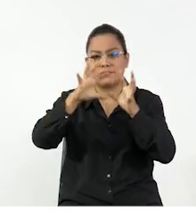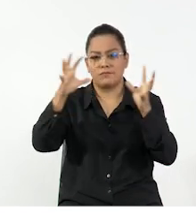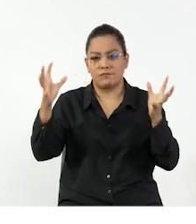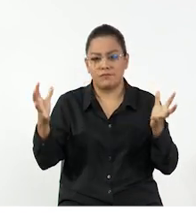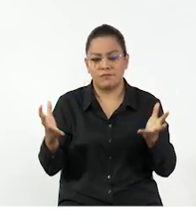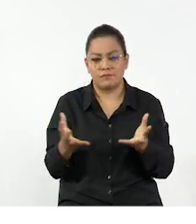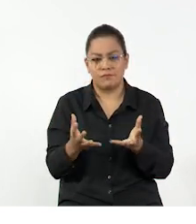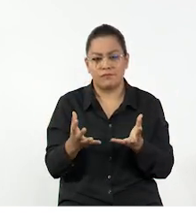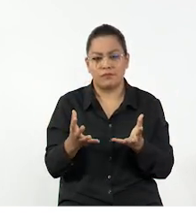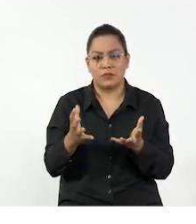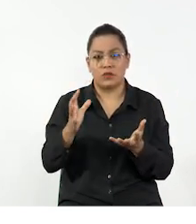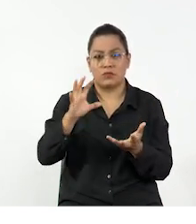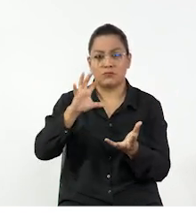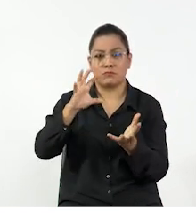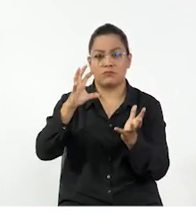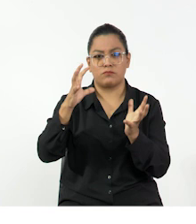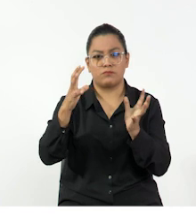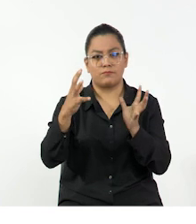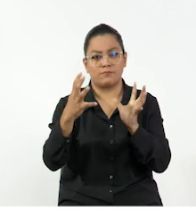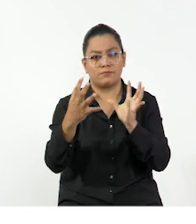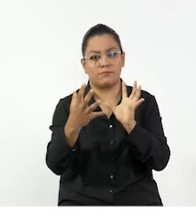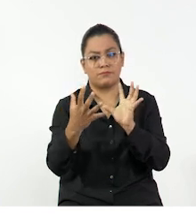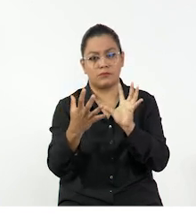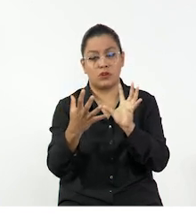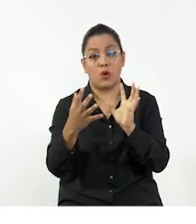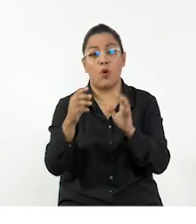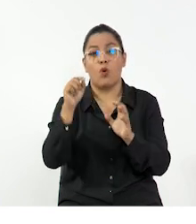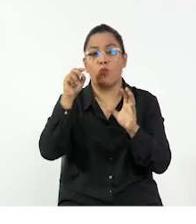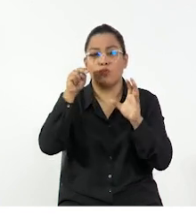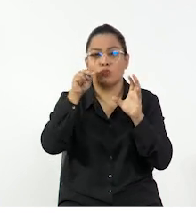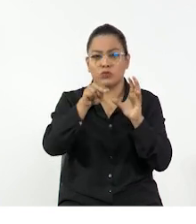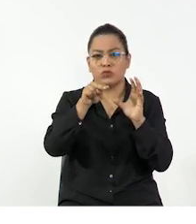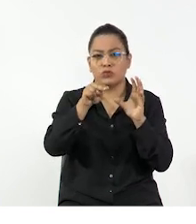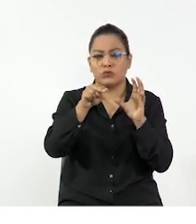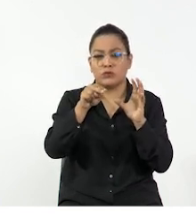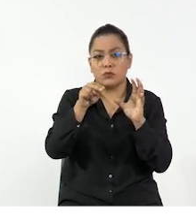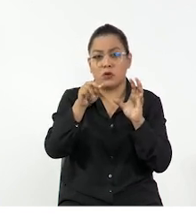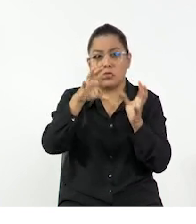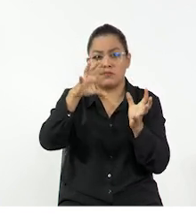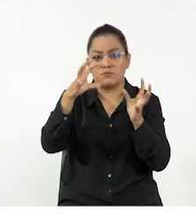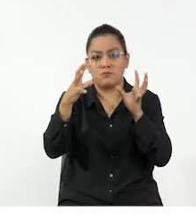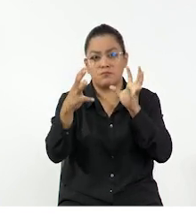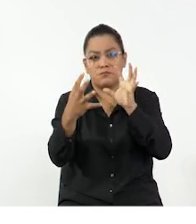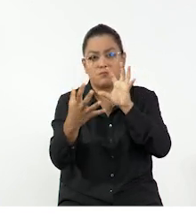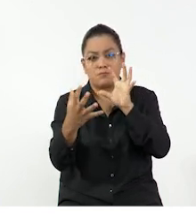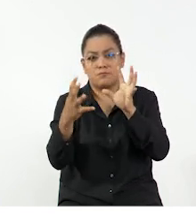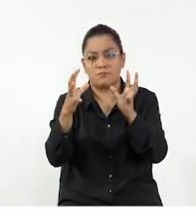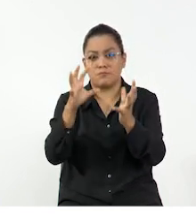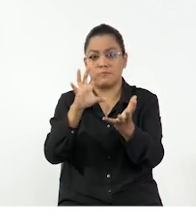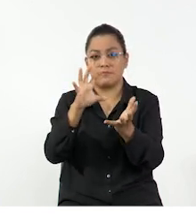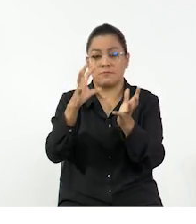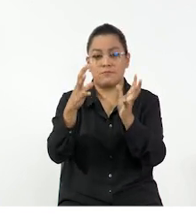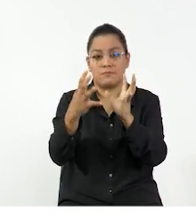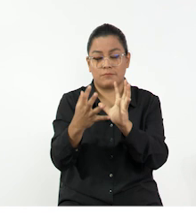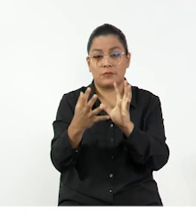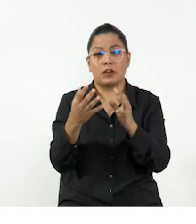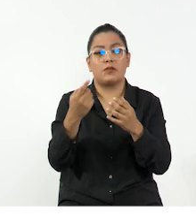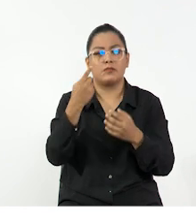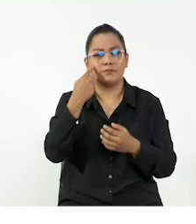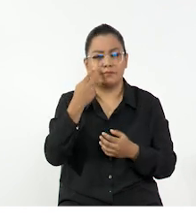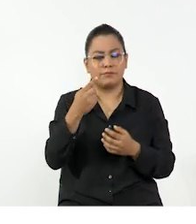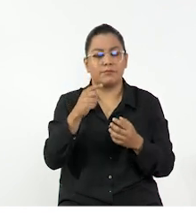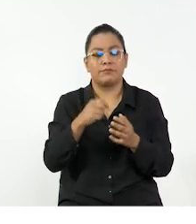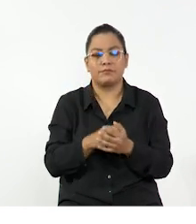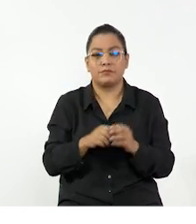definimos la rotación como el movimiento de un cuerpo alrededor de un eje de referencia. Esto puede verse como el giro de un objeto